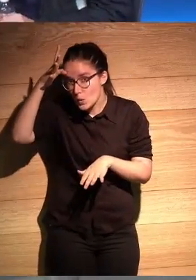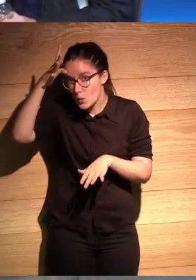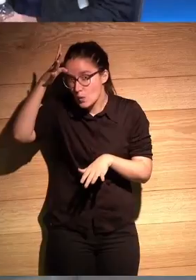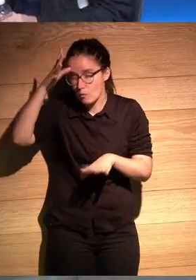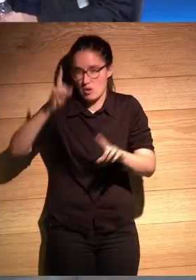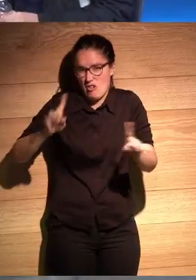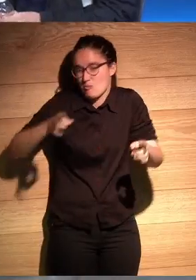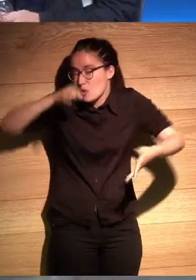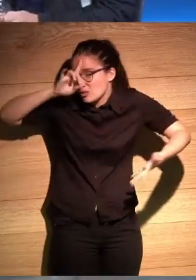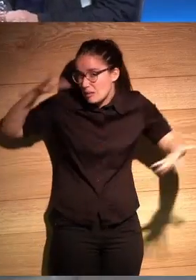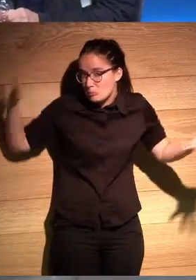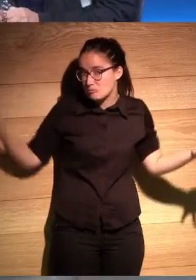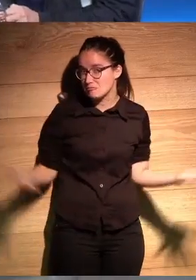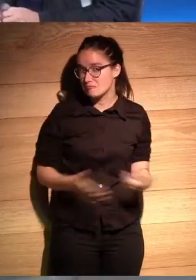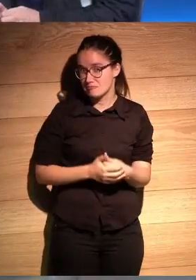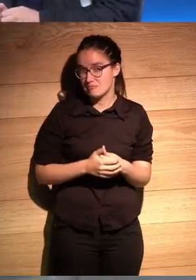no, qué sé yo